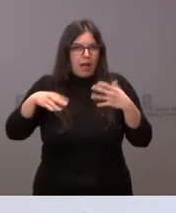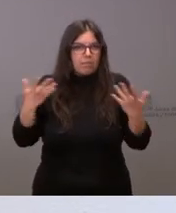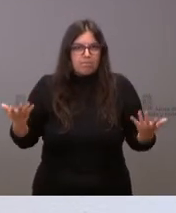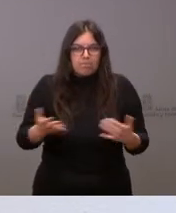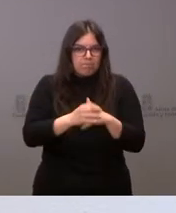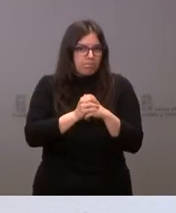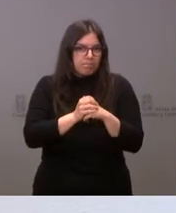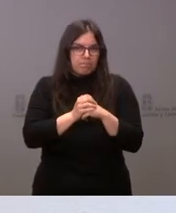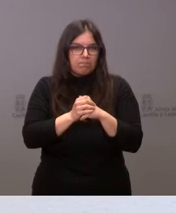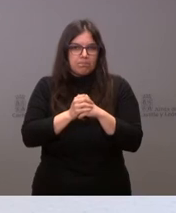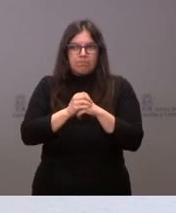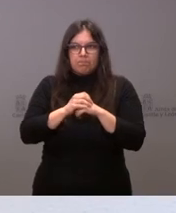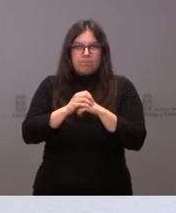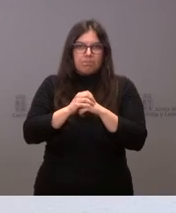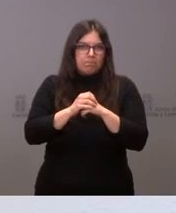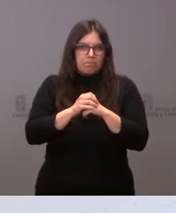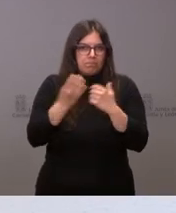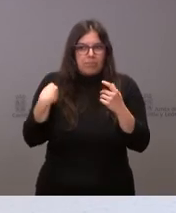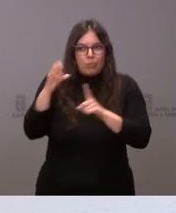una reunión de este tipo.